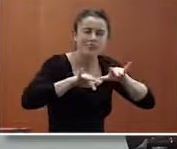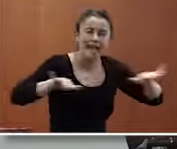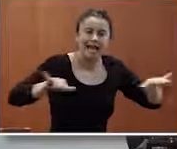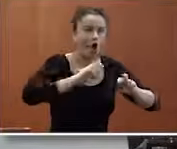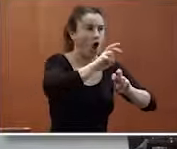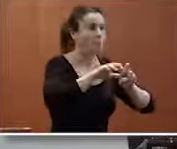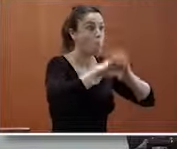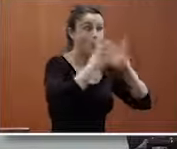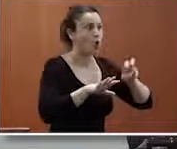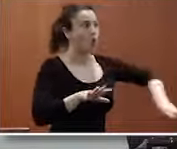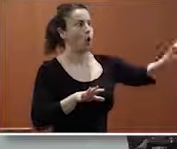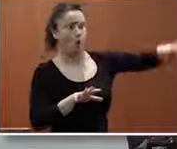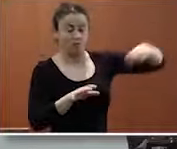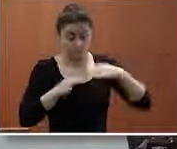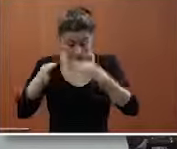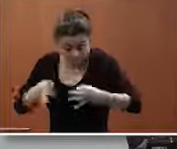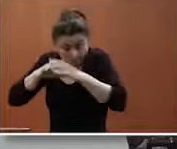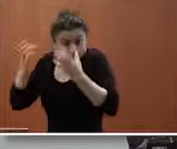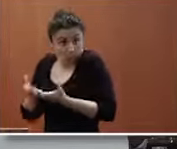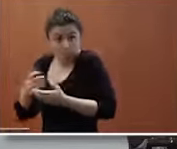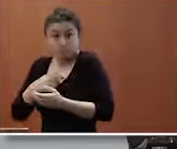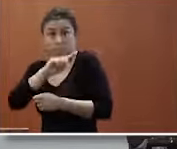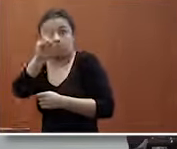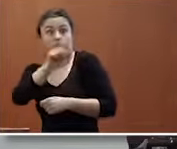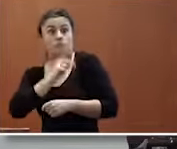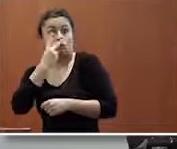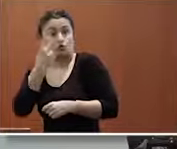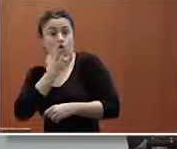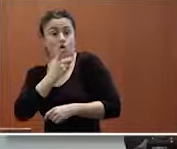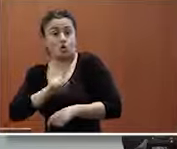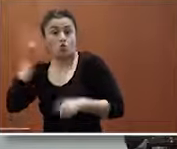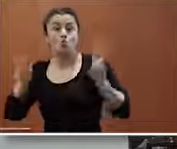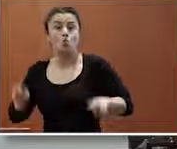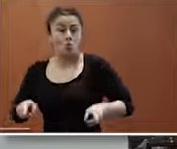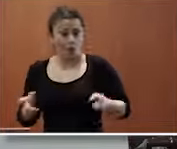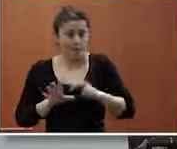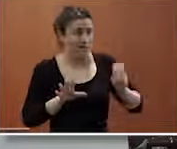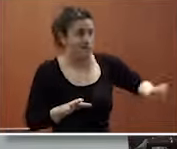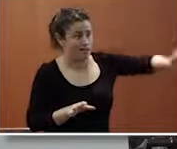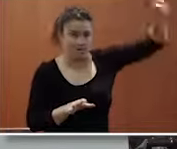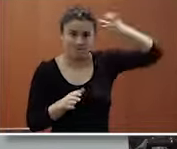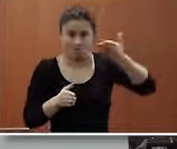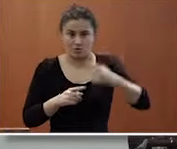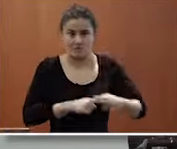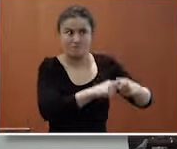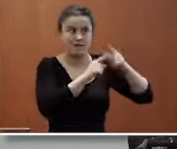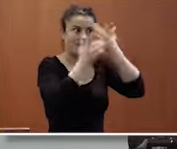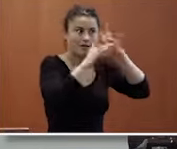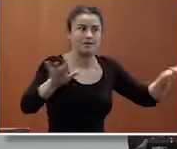para contagiar es la agenda para que en esos mundos la agenda de la responsabilidad social también se contamine con cuestiones de la discapacidad